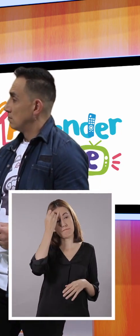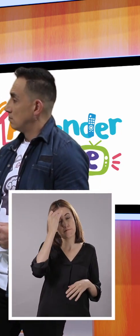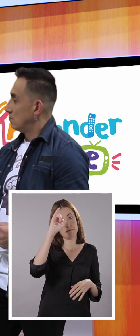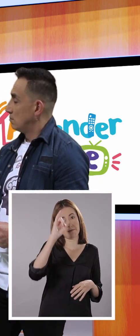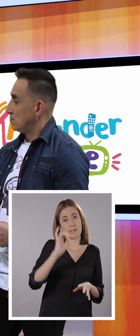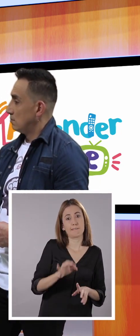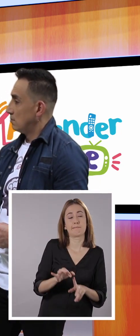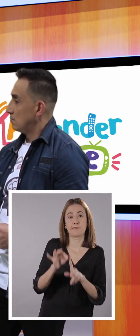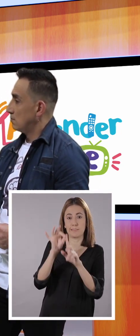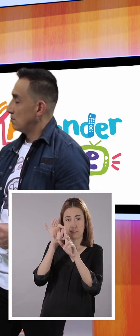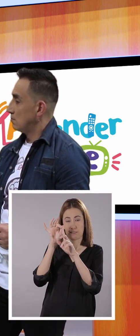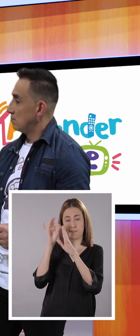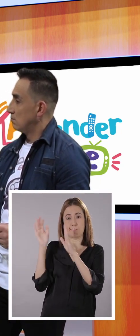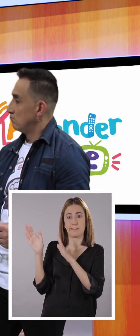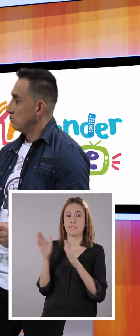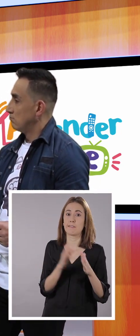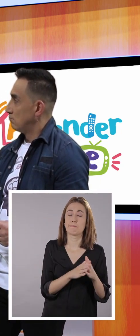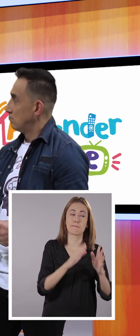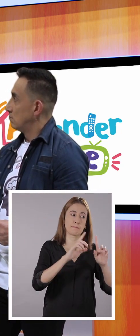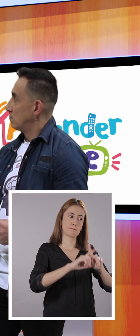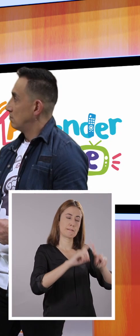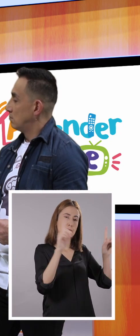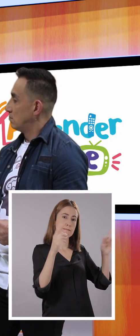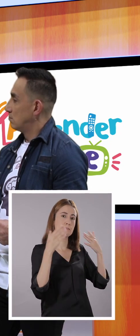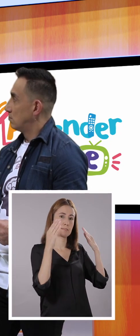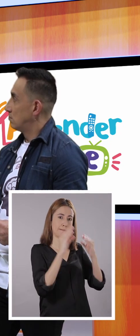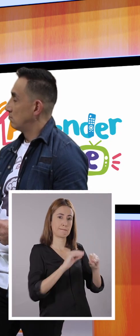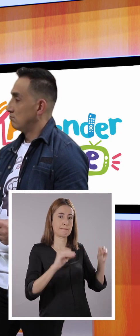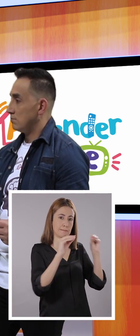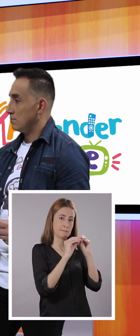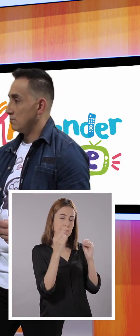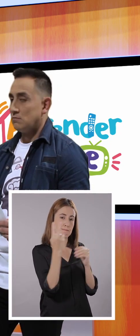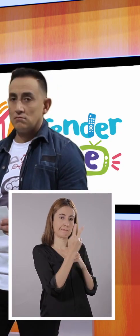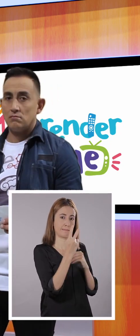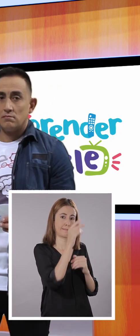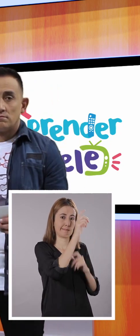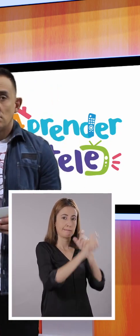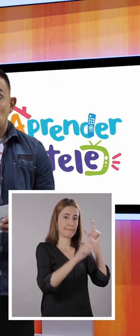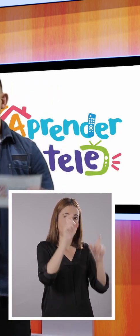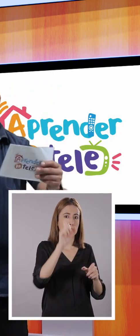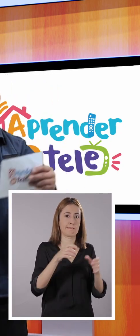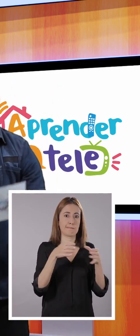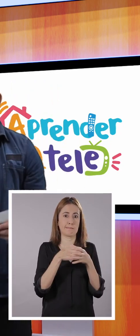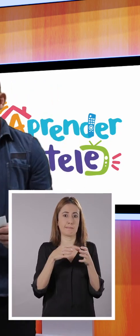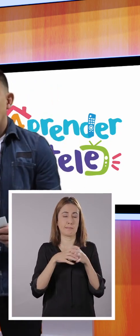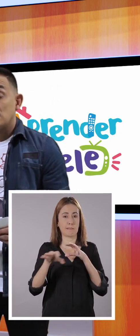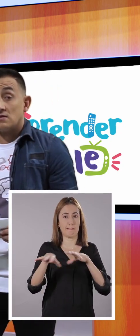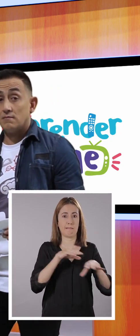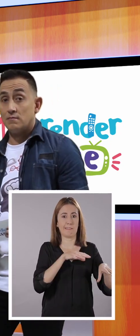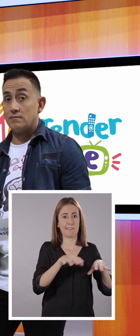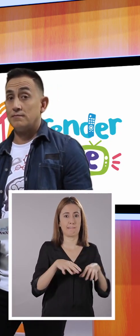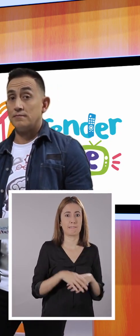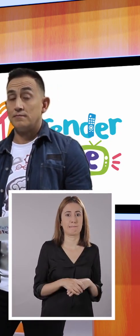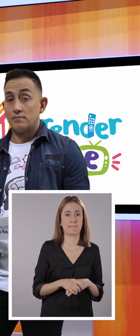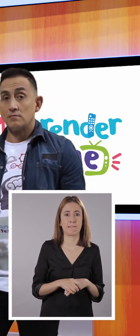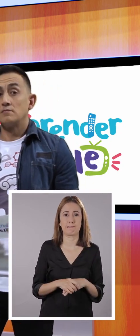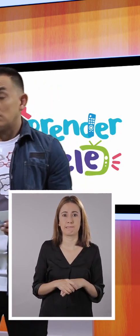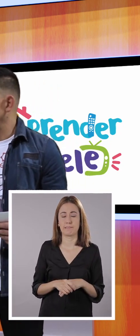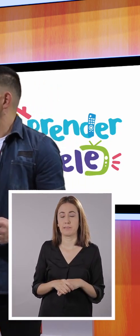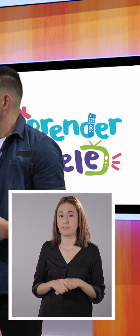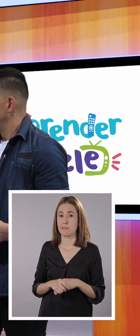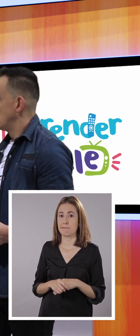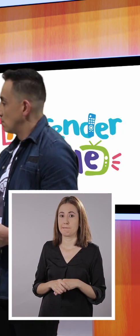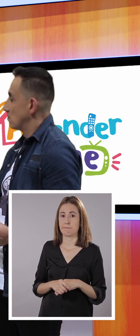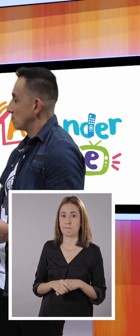Esta es una idea principal, pero donde mezclamos dos personajes que hicieron actividades similares.